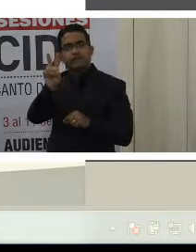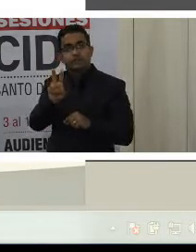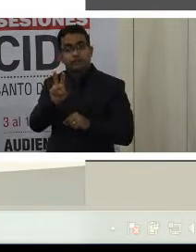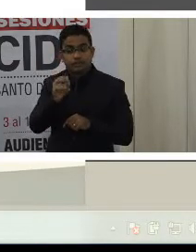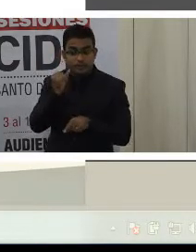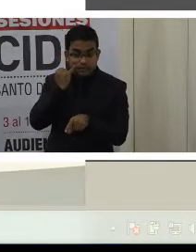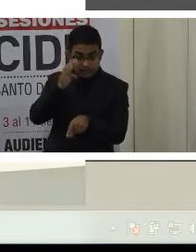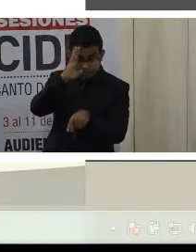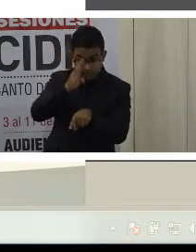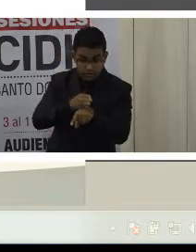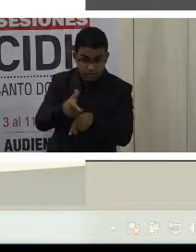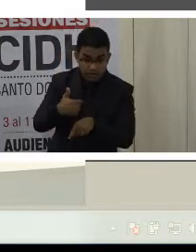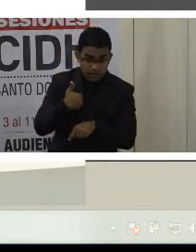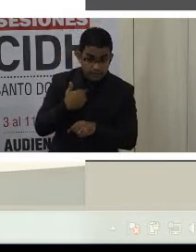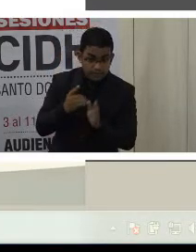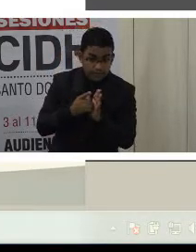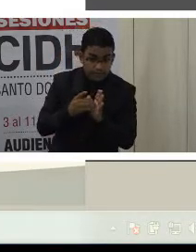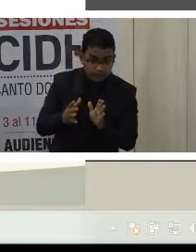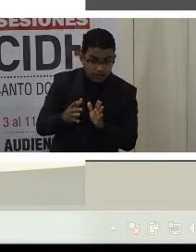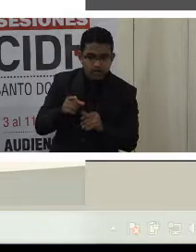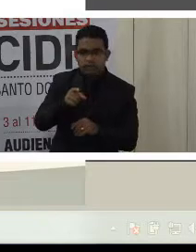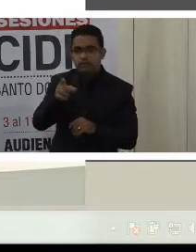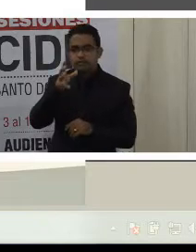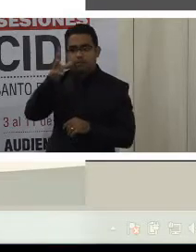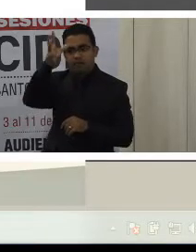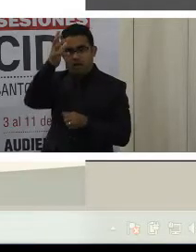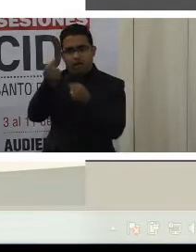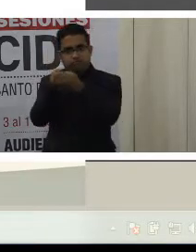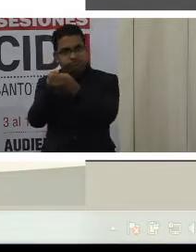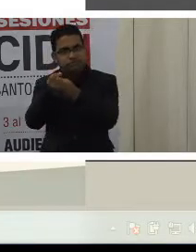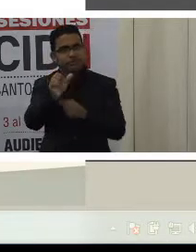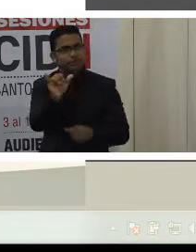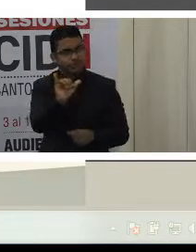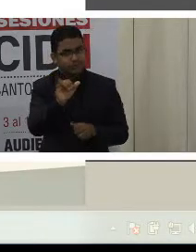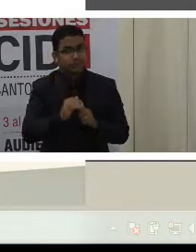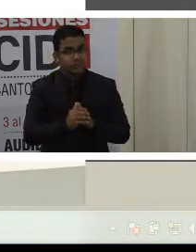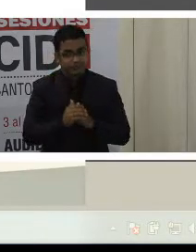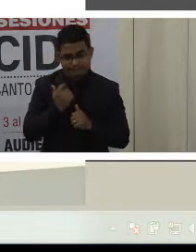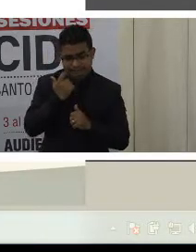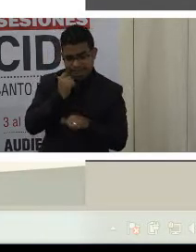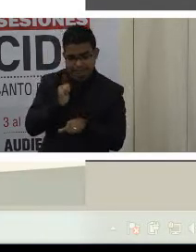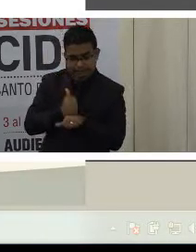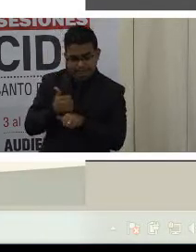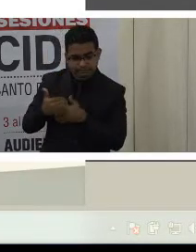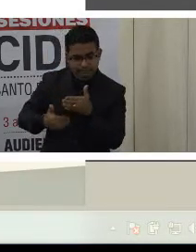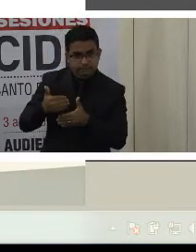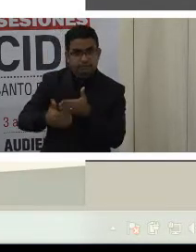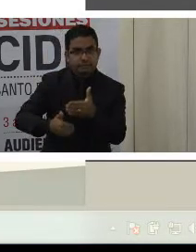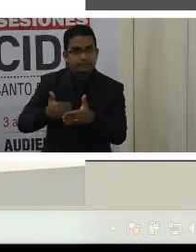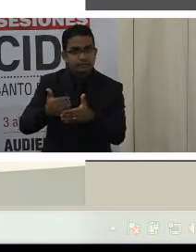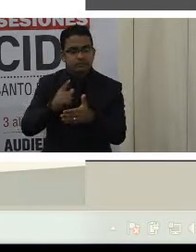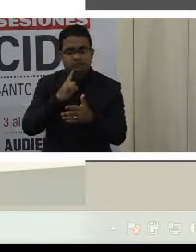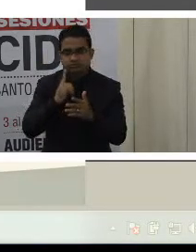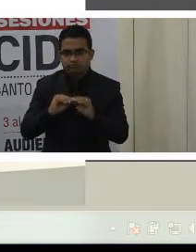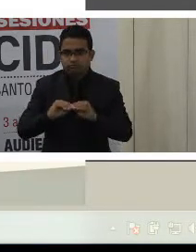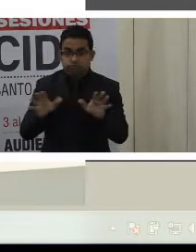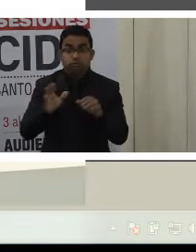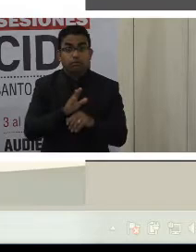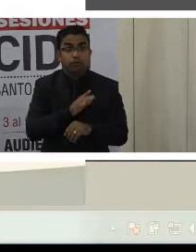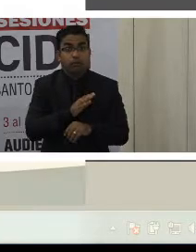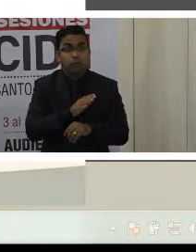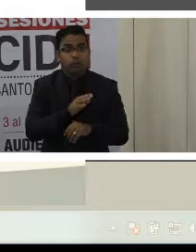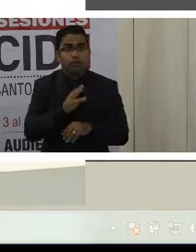alguna discapacidad. Y tenemos recientemente en marcha una iniciativa que ha sido satanizada en